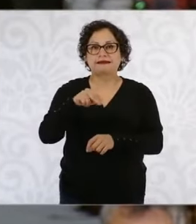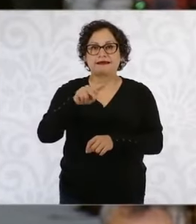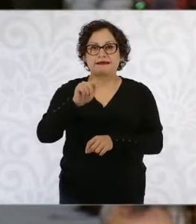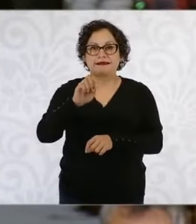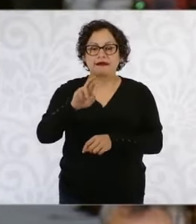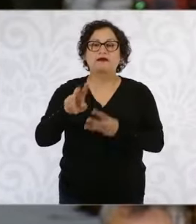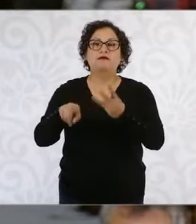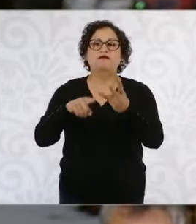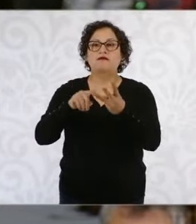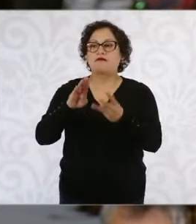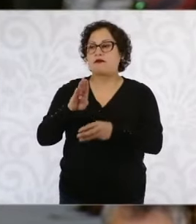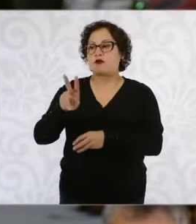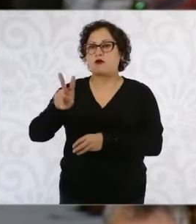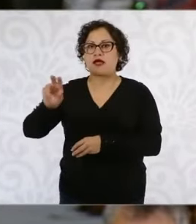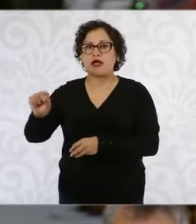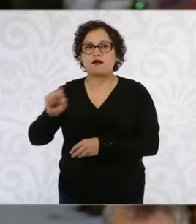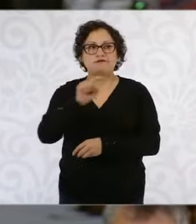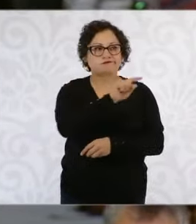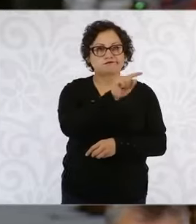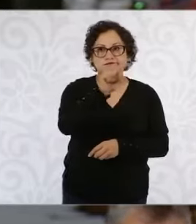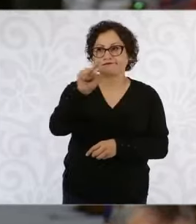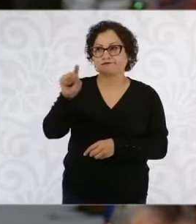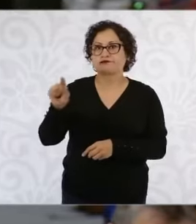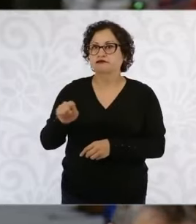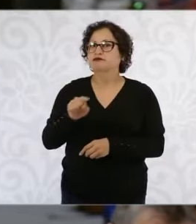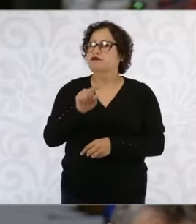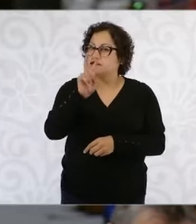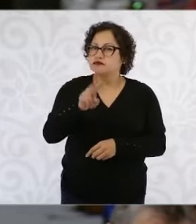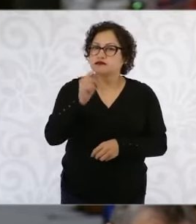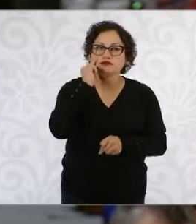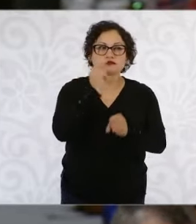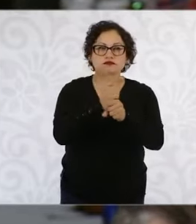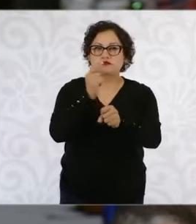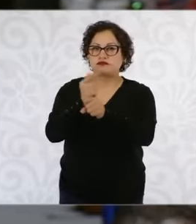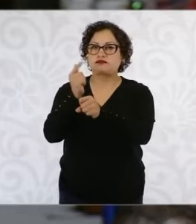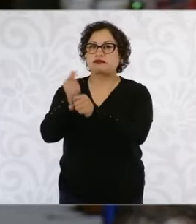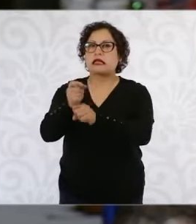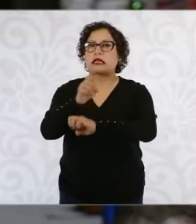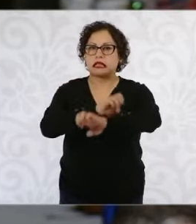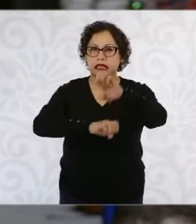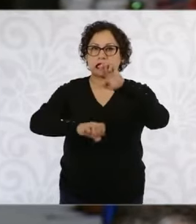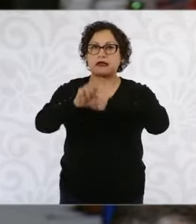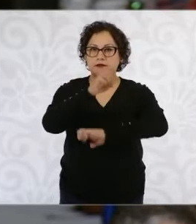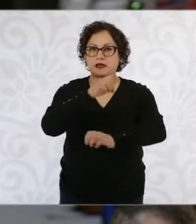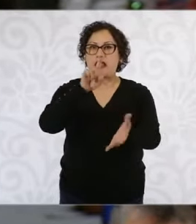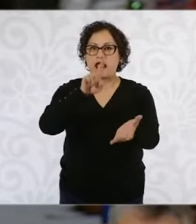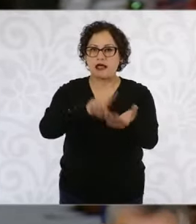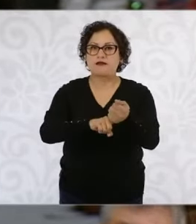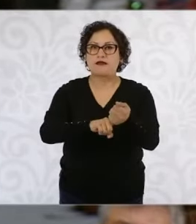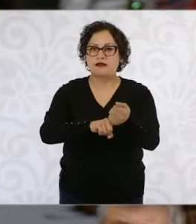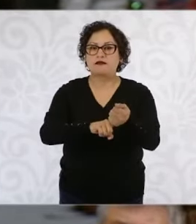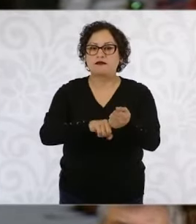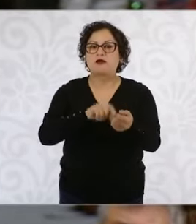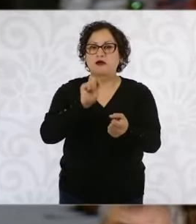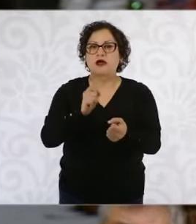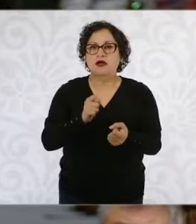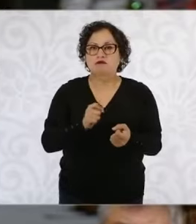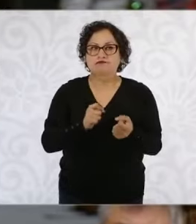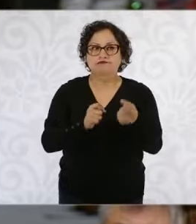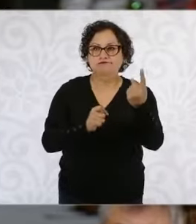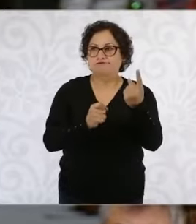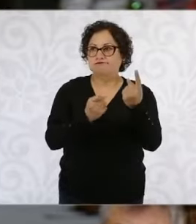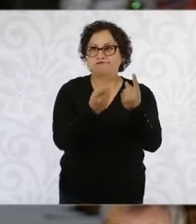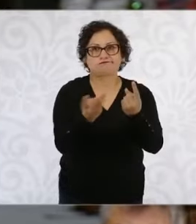algunas de las empresas que ya no solamente son uno, son varios